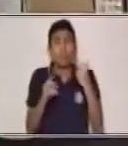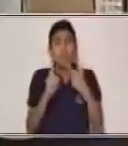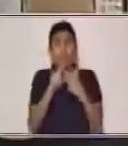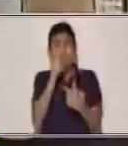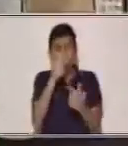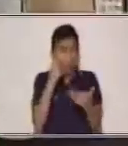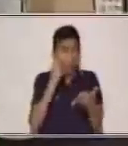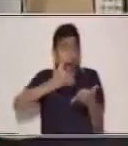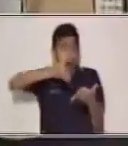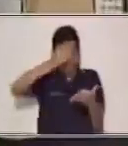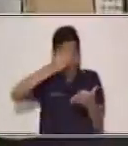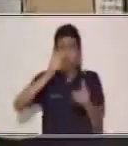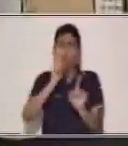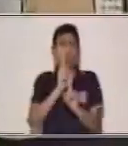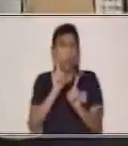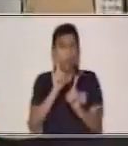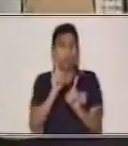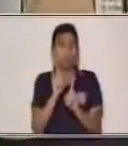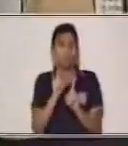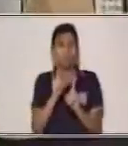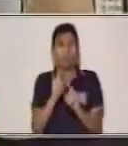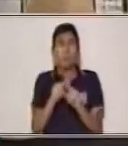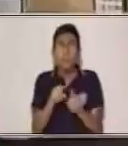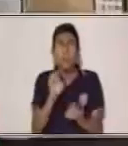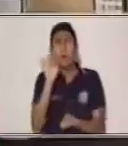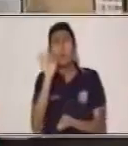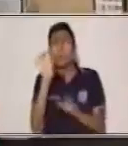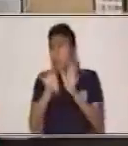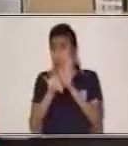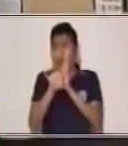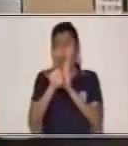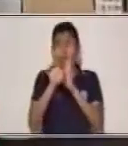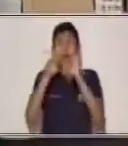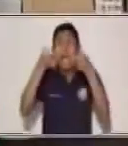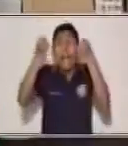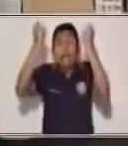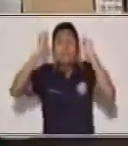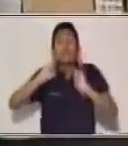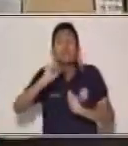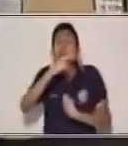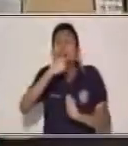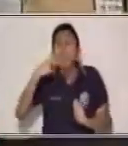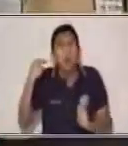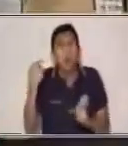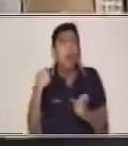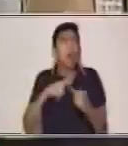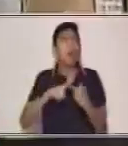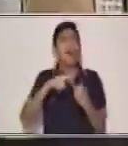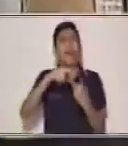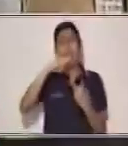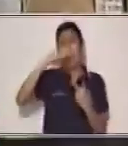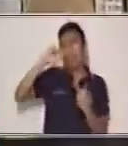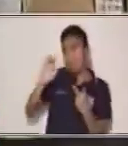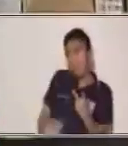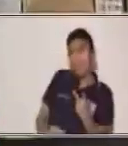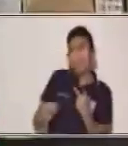entretenernos. Pero algunas personas le buscan una enseñanza, pero no es el